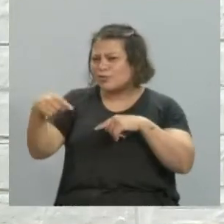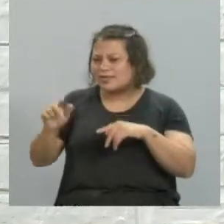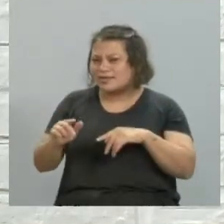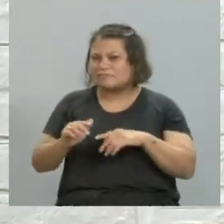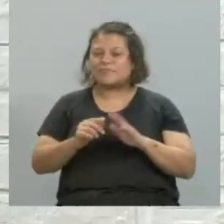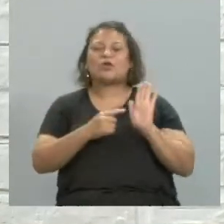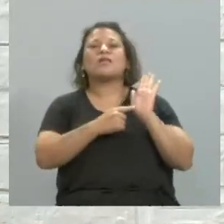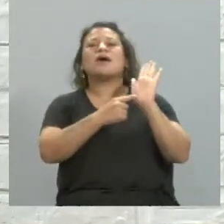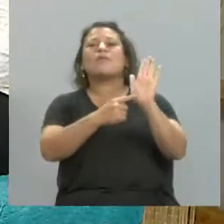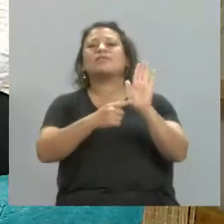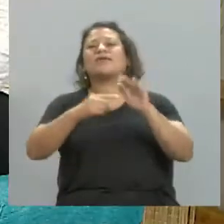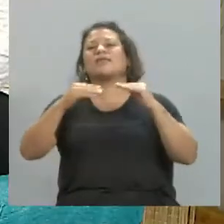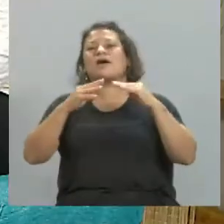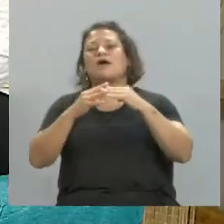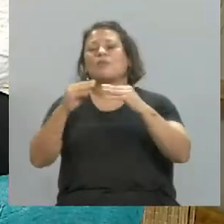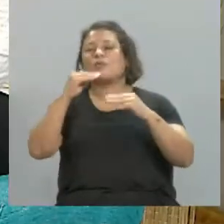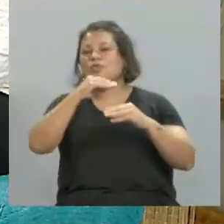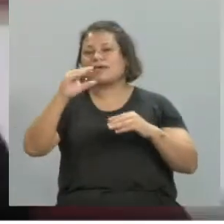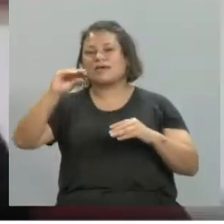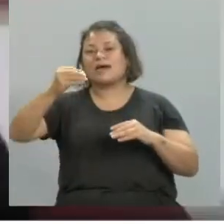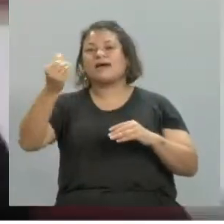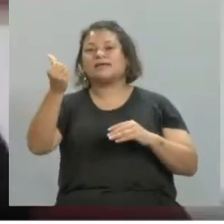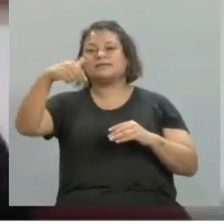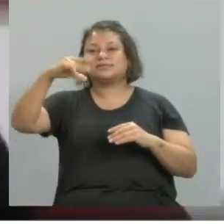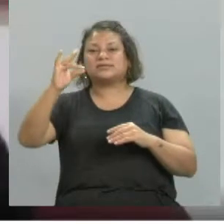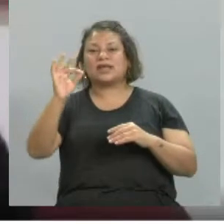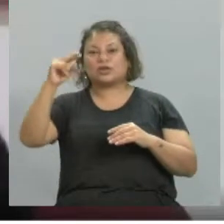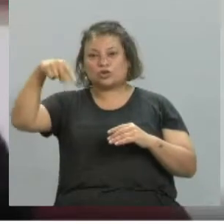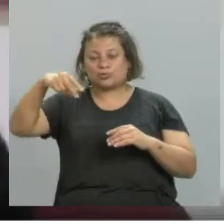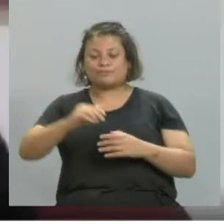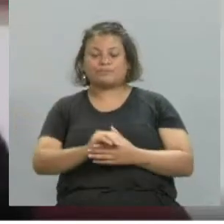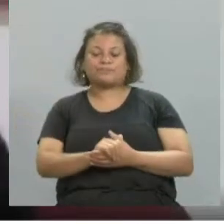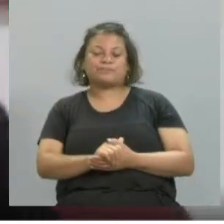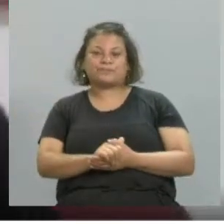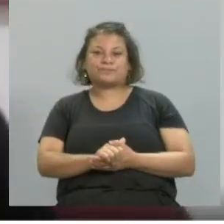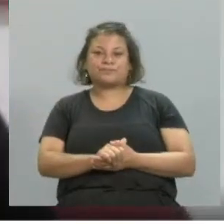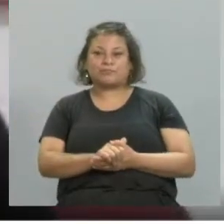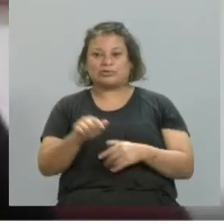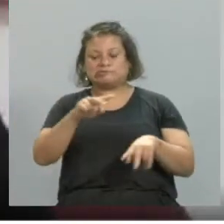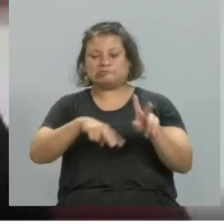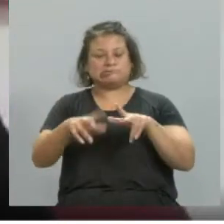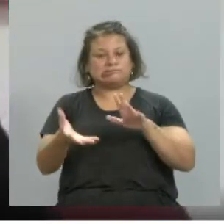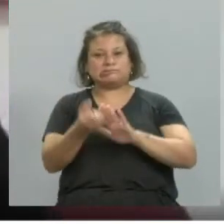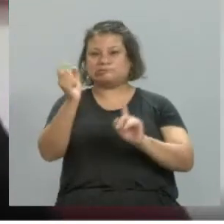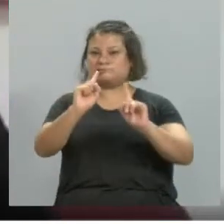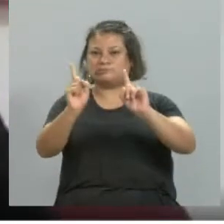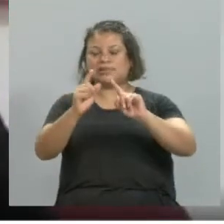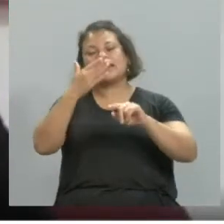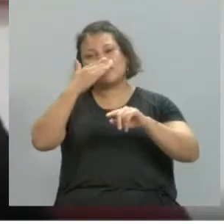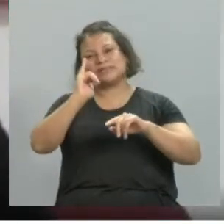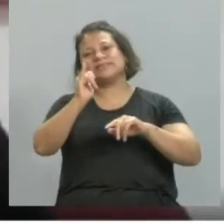Lo de la muestra de Chandón, sí. Mientras le vas buscando un placer de una muestra, bueno, no lo estoy encontrando ahora, así que después